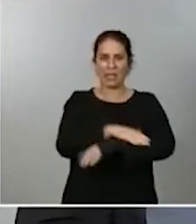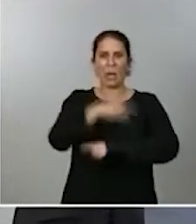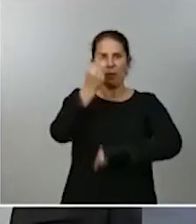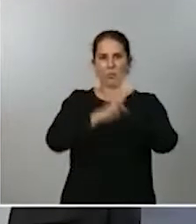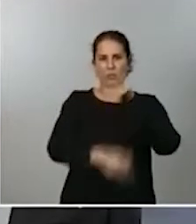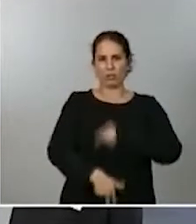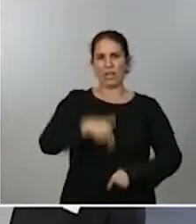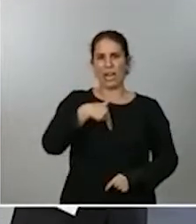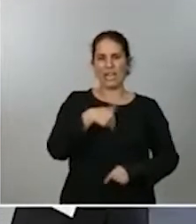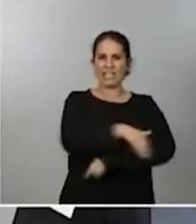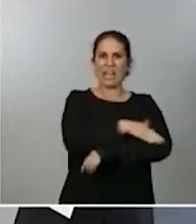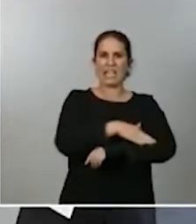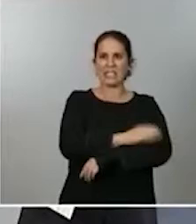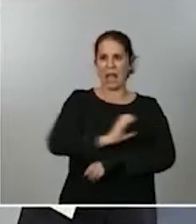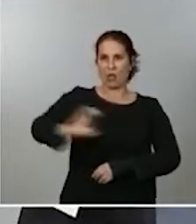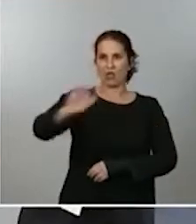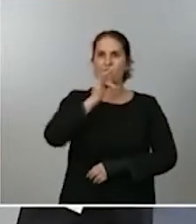Estado.